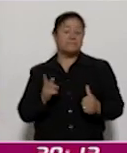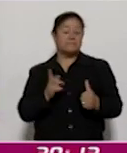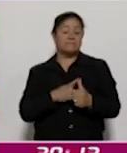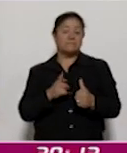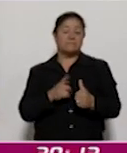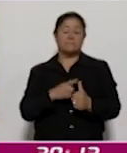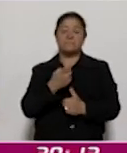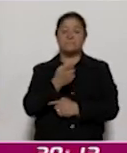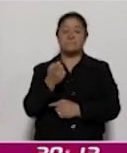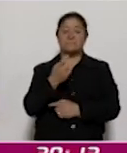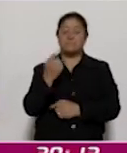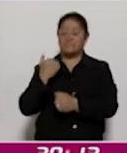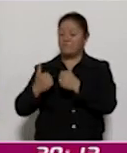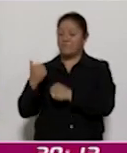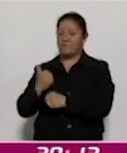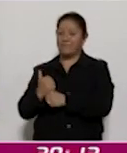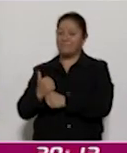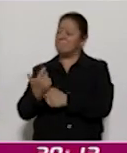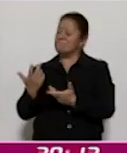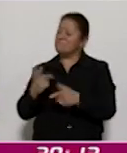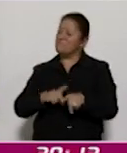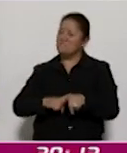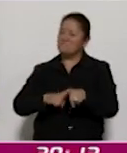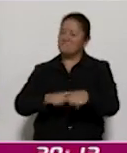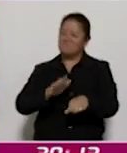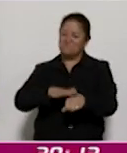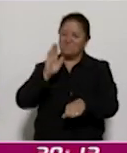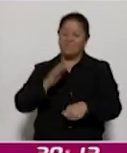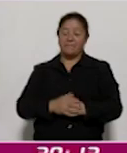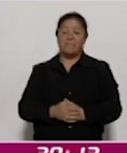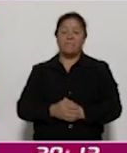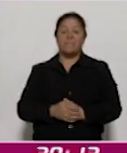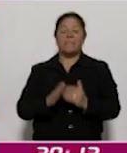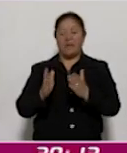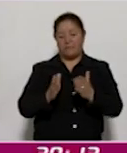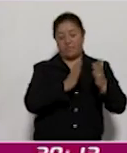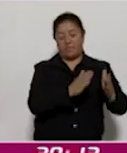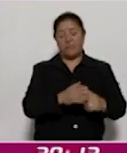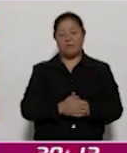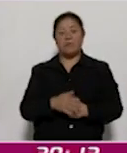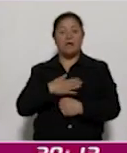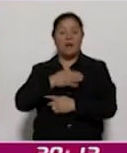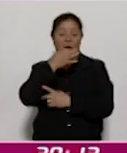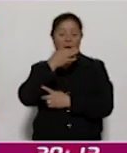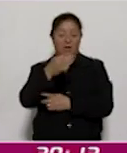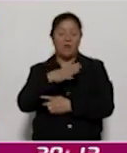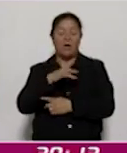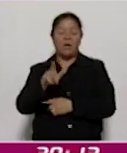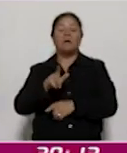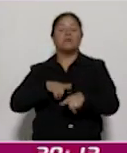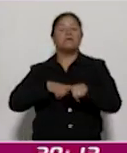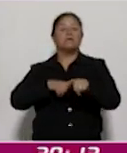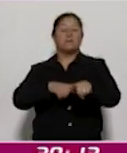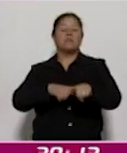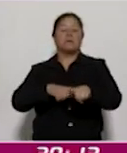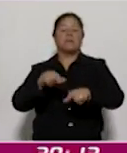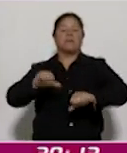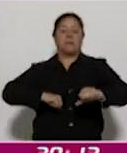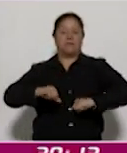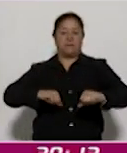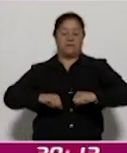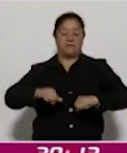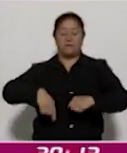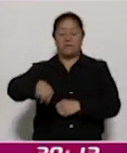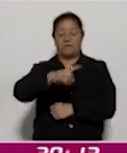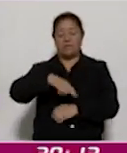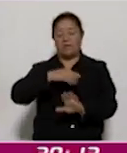años y que sigan muchos más. Y bien, en otros temas, le comento que continúan las actividades en el marco de los 16 días de activismo contra